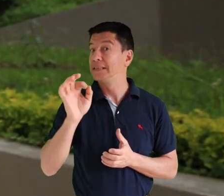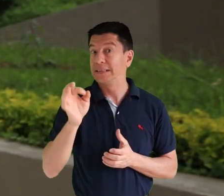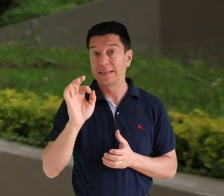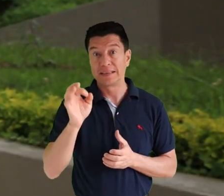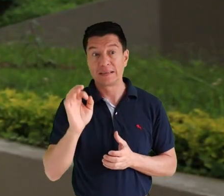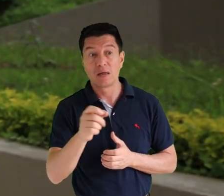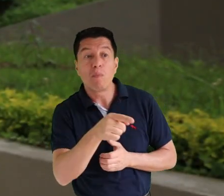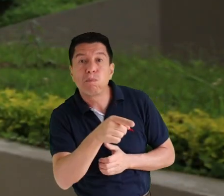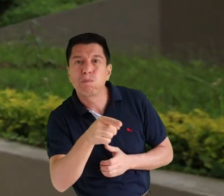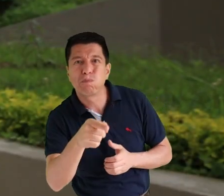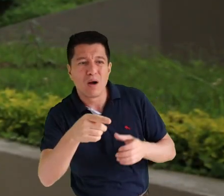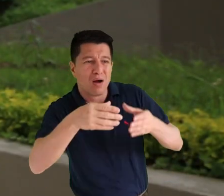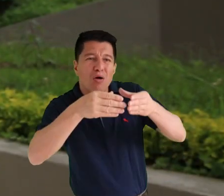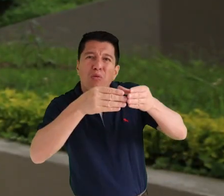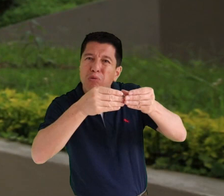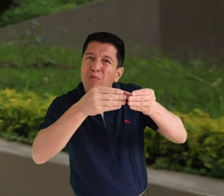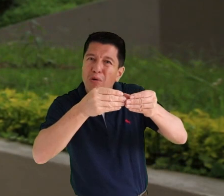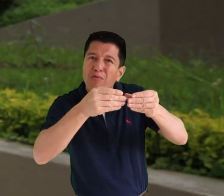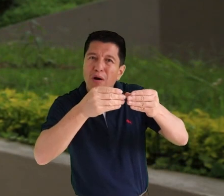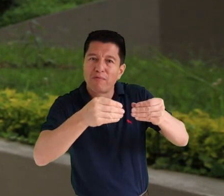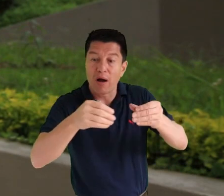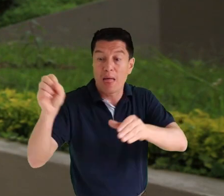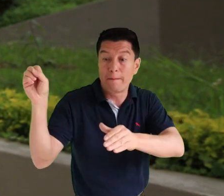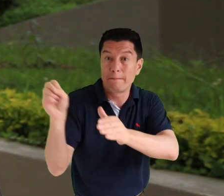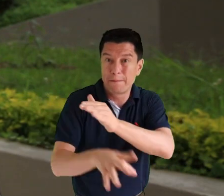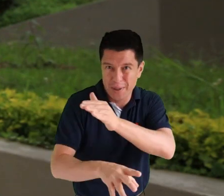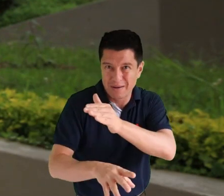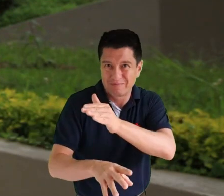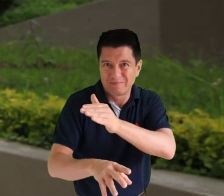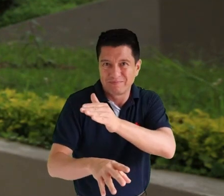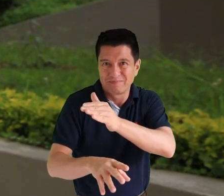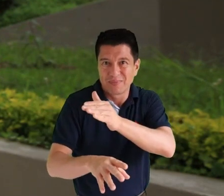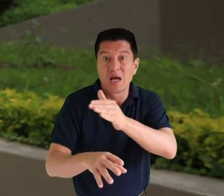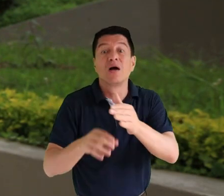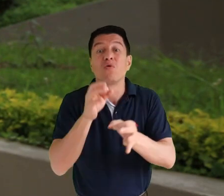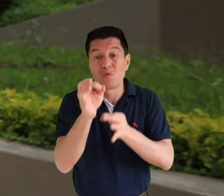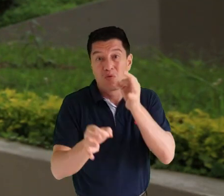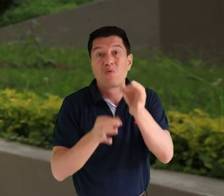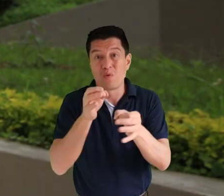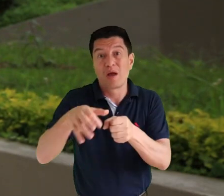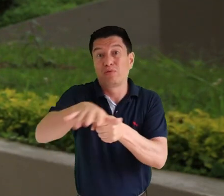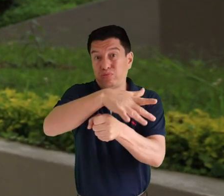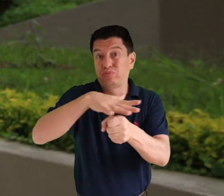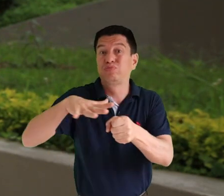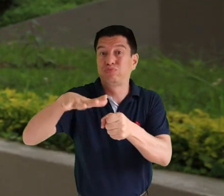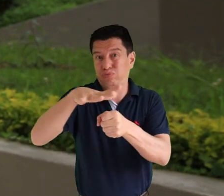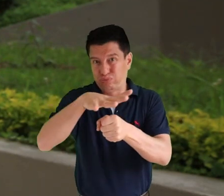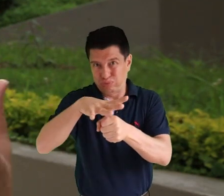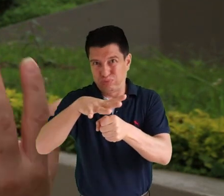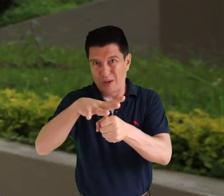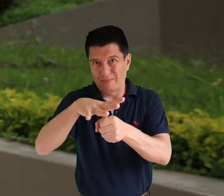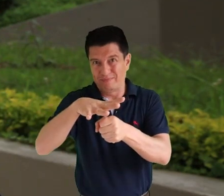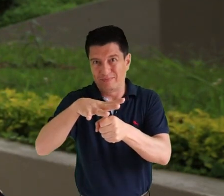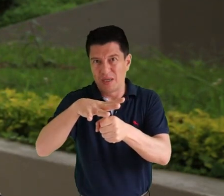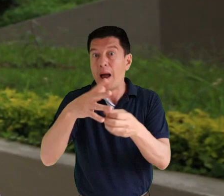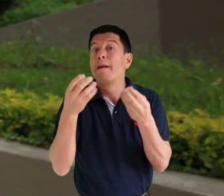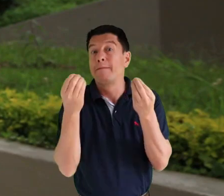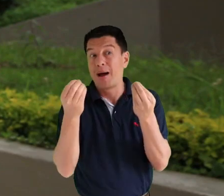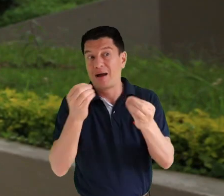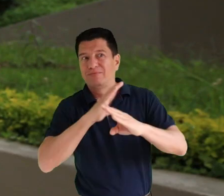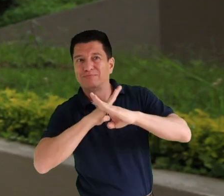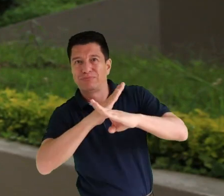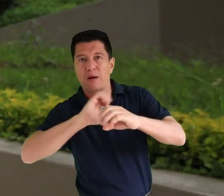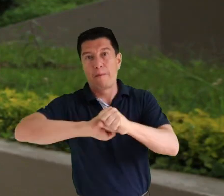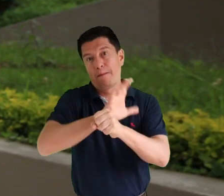en empaque desechable, biodegradable, que va a permitir no solamente cuidarnos